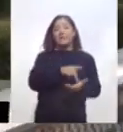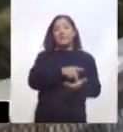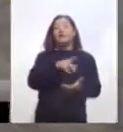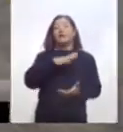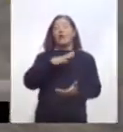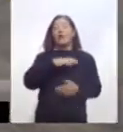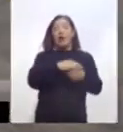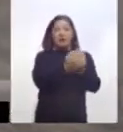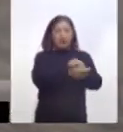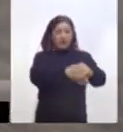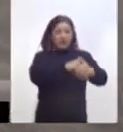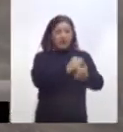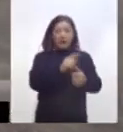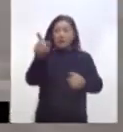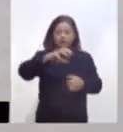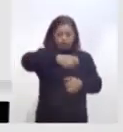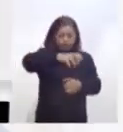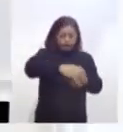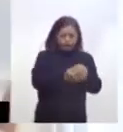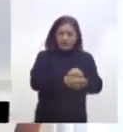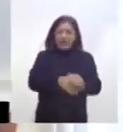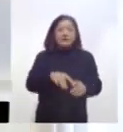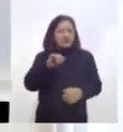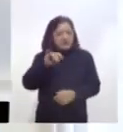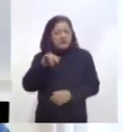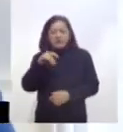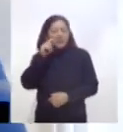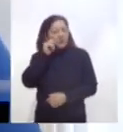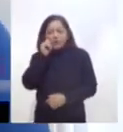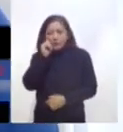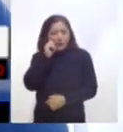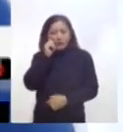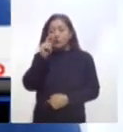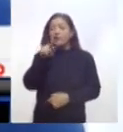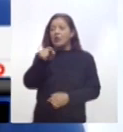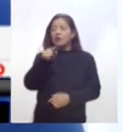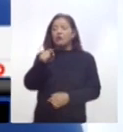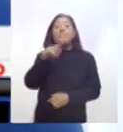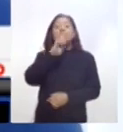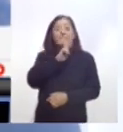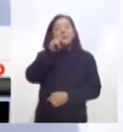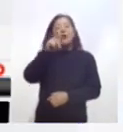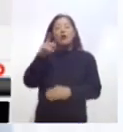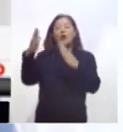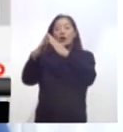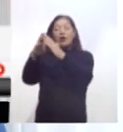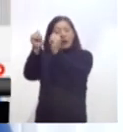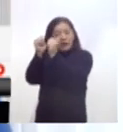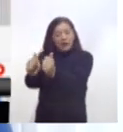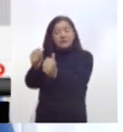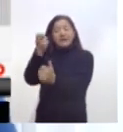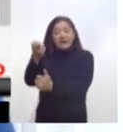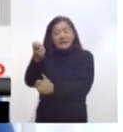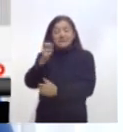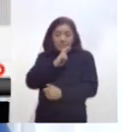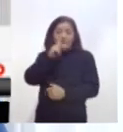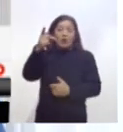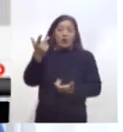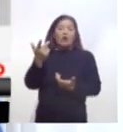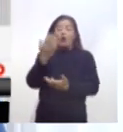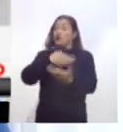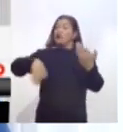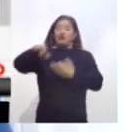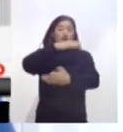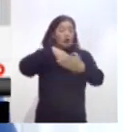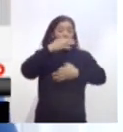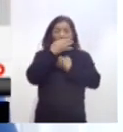indispensable que la gente se quede en casa. Hemos colocado infraestructura municipal movible para lavado de manos. La recomendación es muy clara, lo han dicho todos